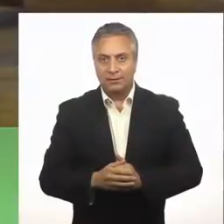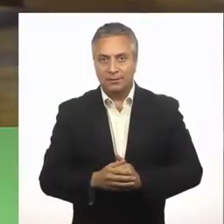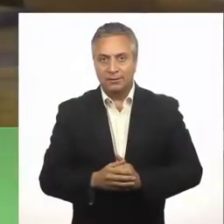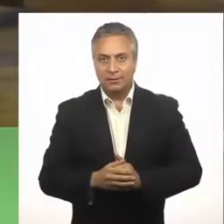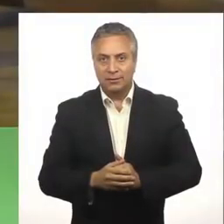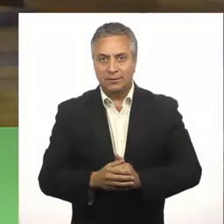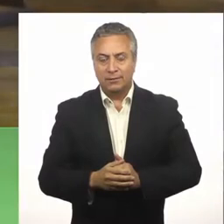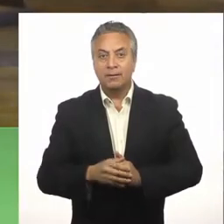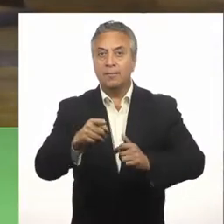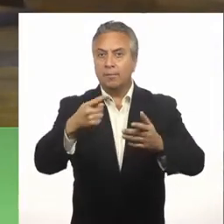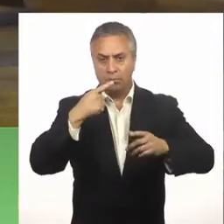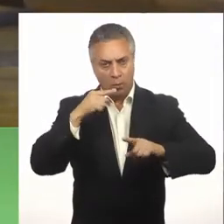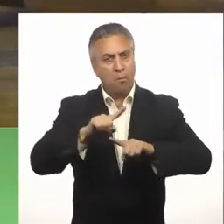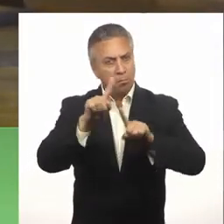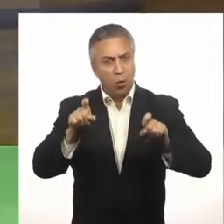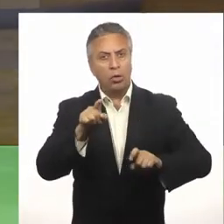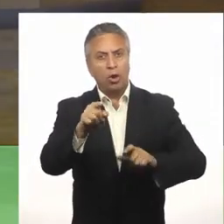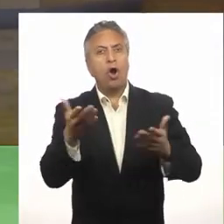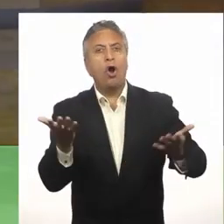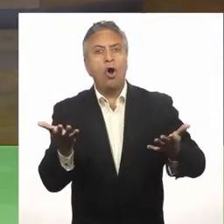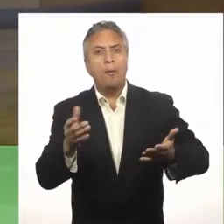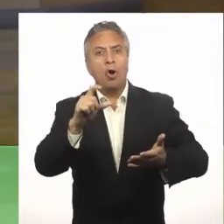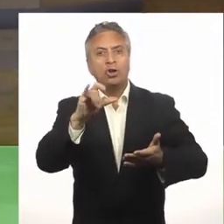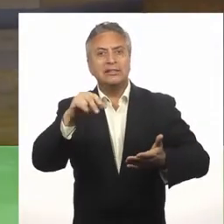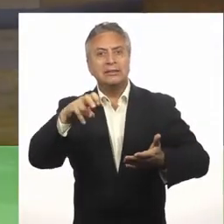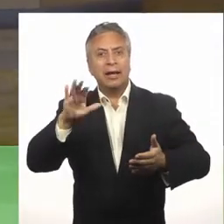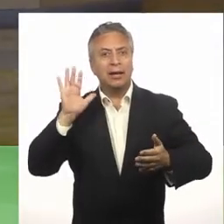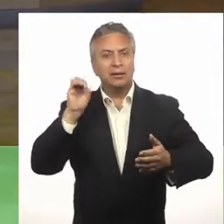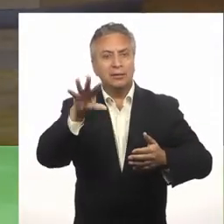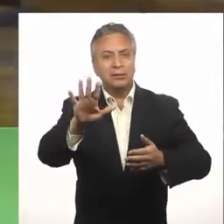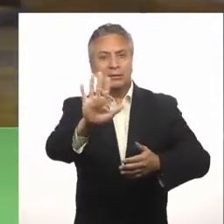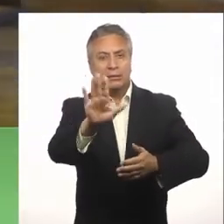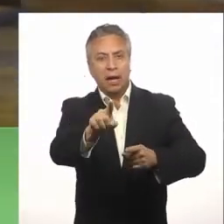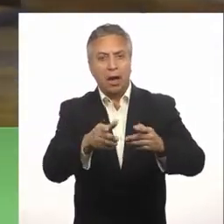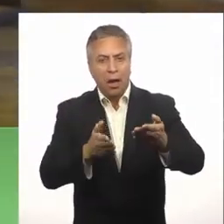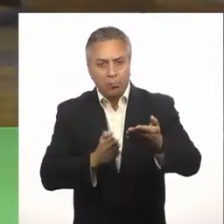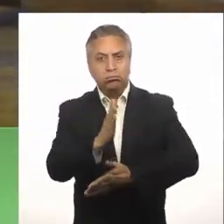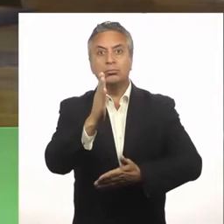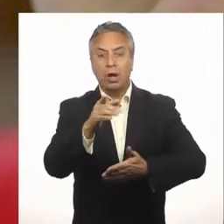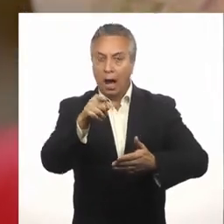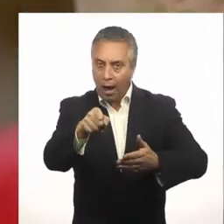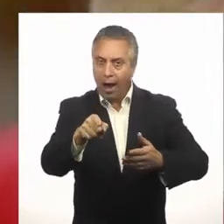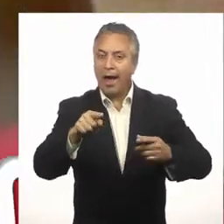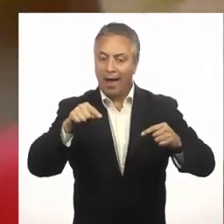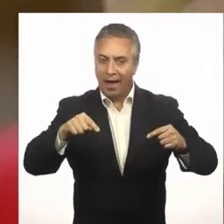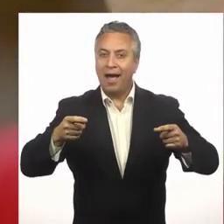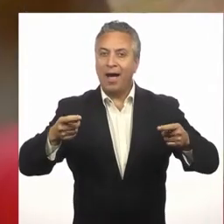¿Te has preguntado cómo se originó el cine? Bueno, la respuesta está acá, en este taumatropo.